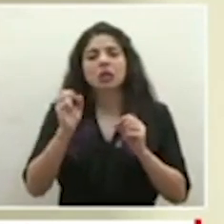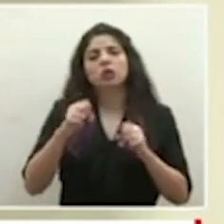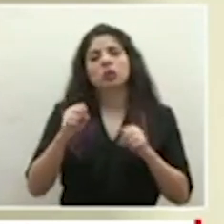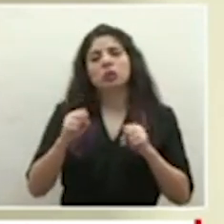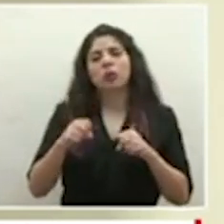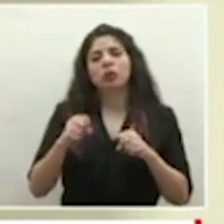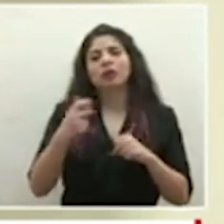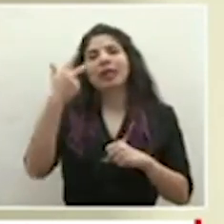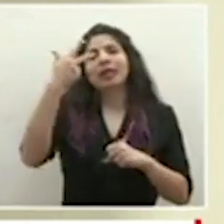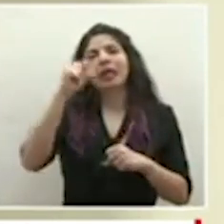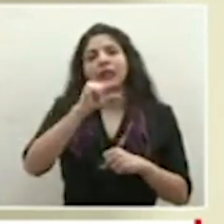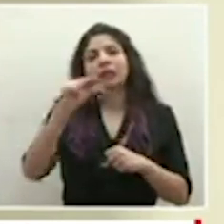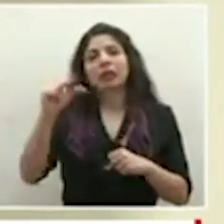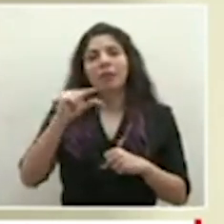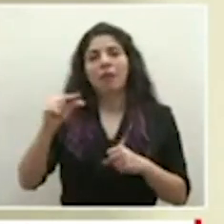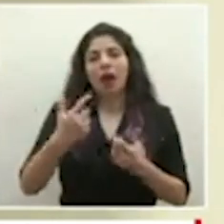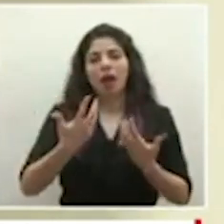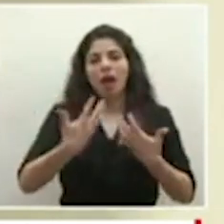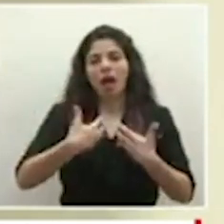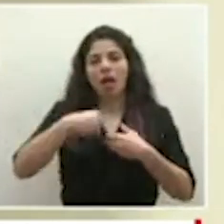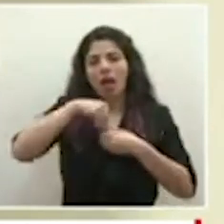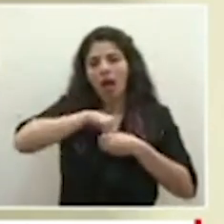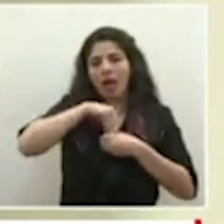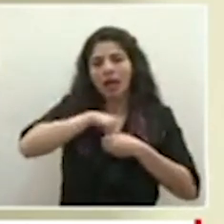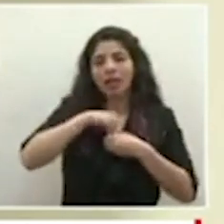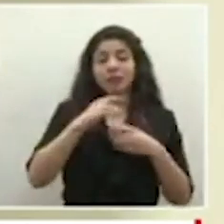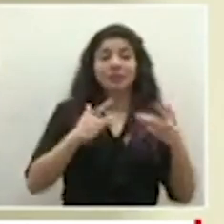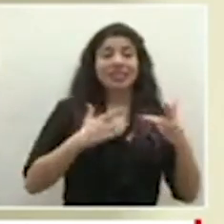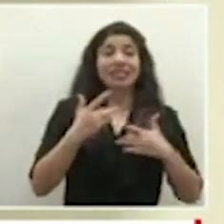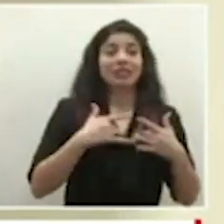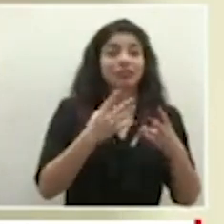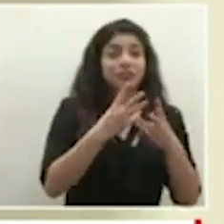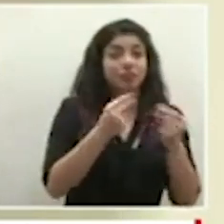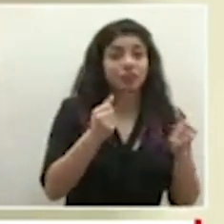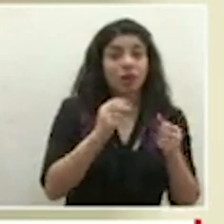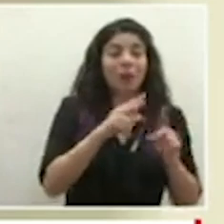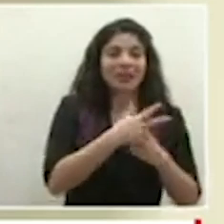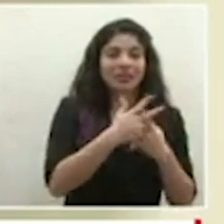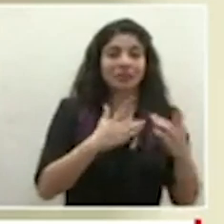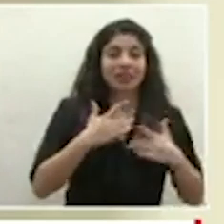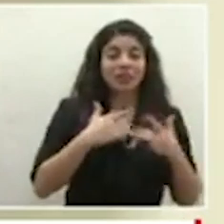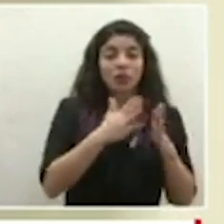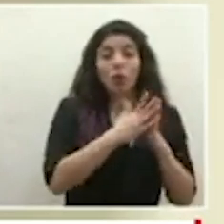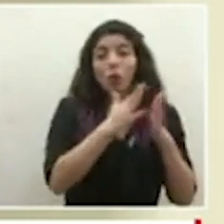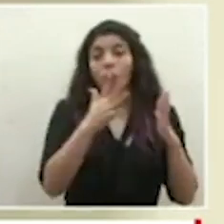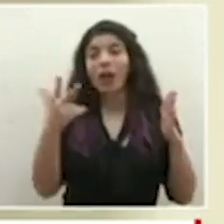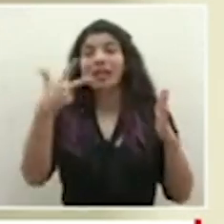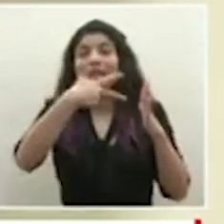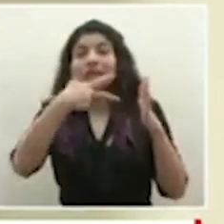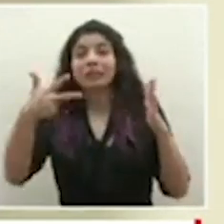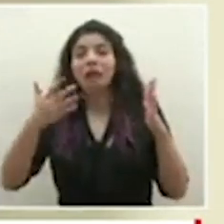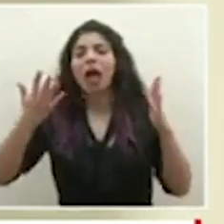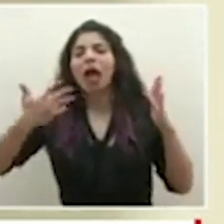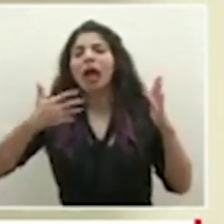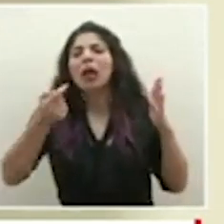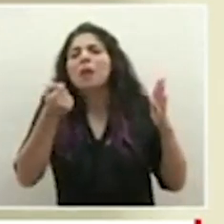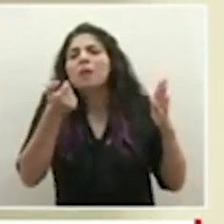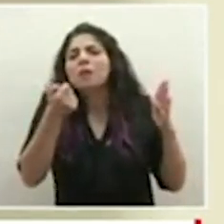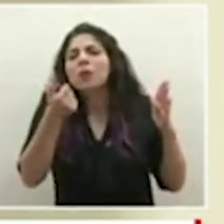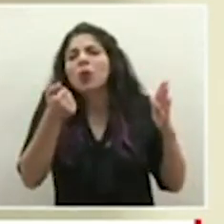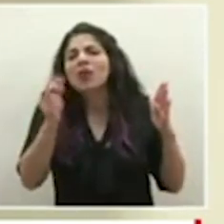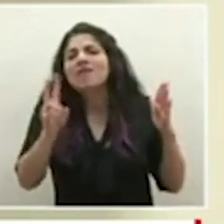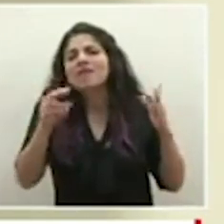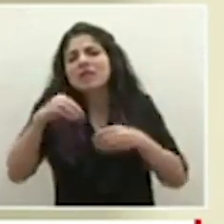por tres semanas más incluso después del inicio de síntomas o un poco más y eso también es importante porque si es cierto que hemos tenido pues